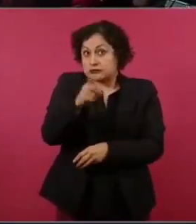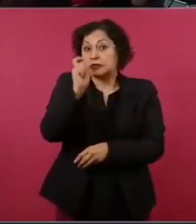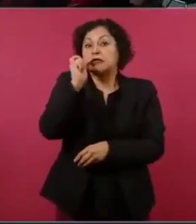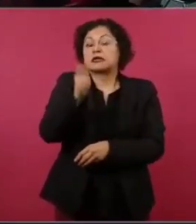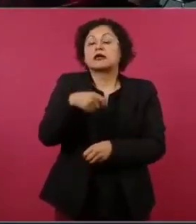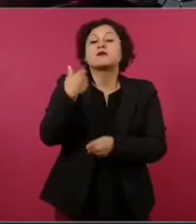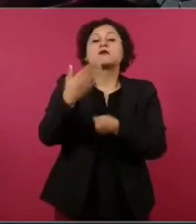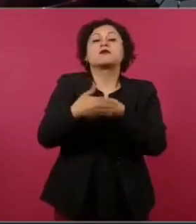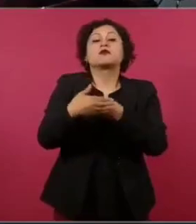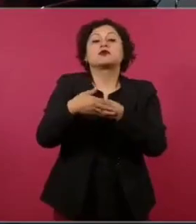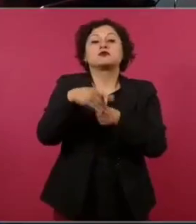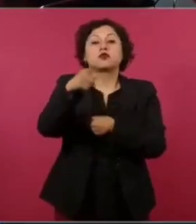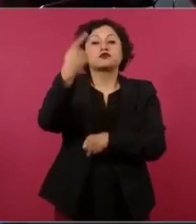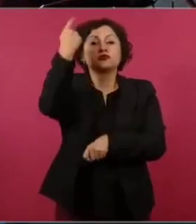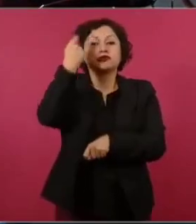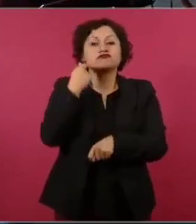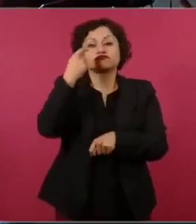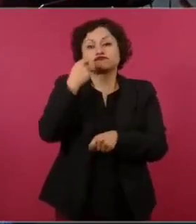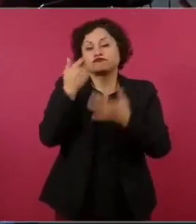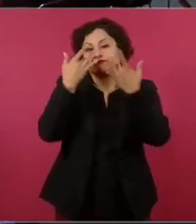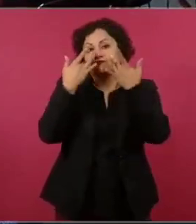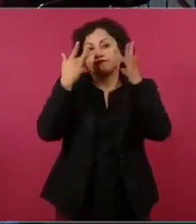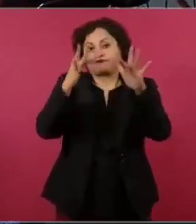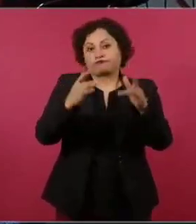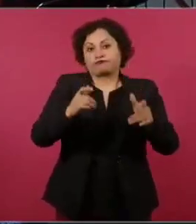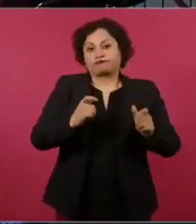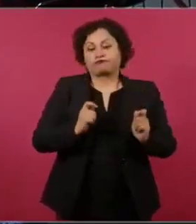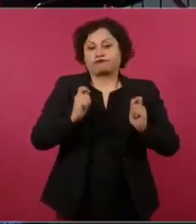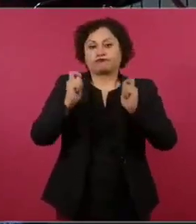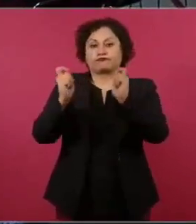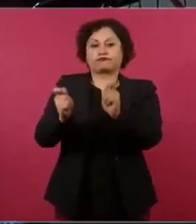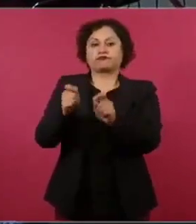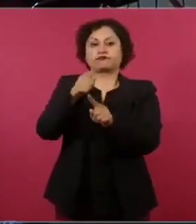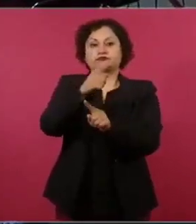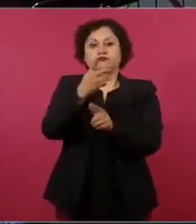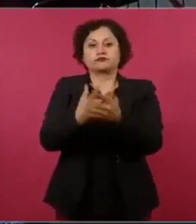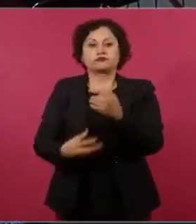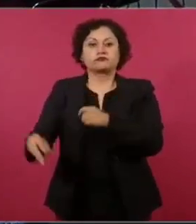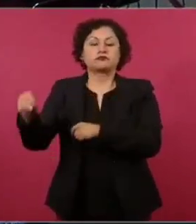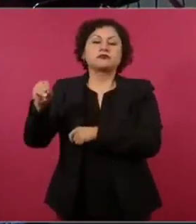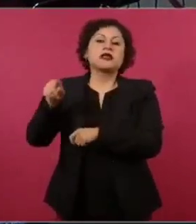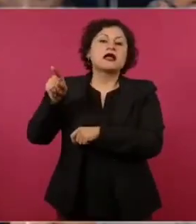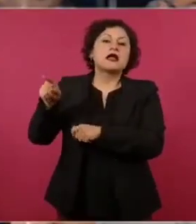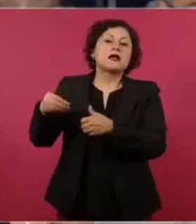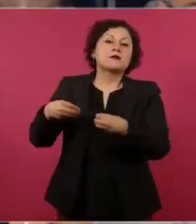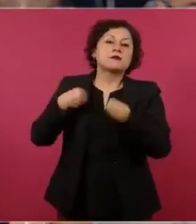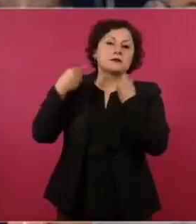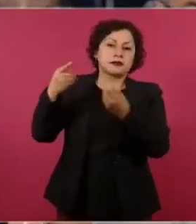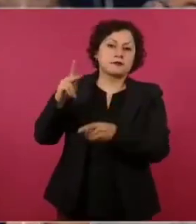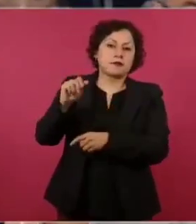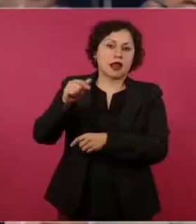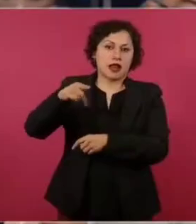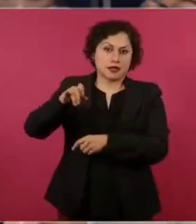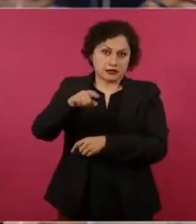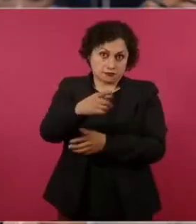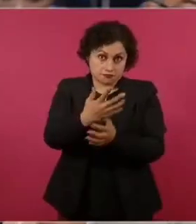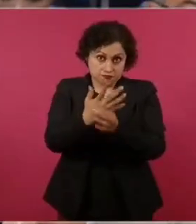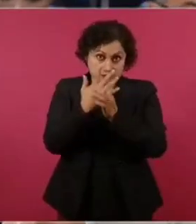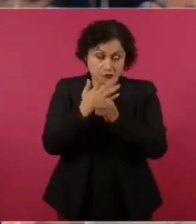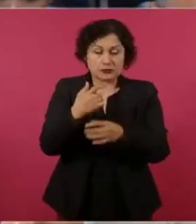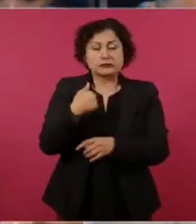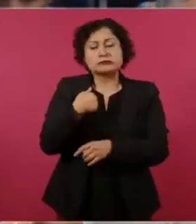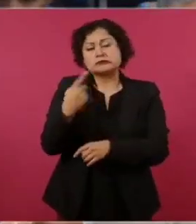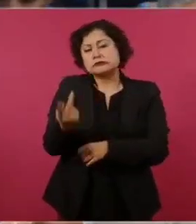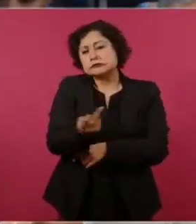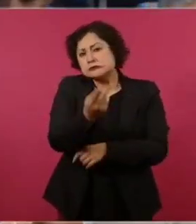pública una vez que deje el cargo, que entregue la banda presidencial y se retira a su quinta en Palenque. Pero yo quisiera preguntarle hasta qué punto